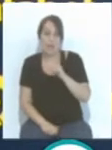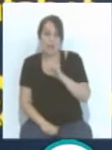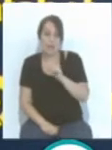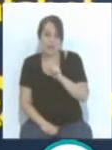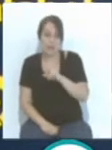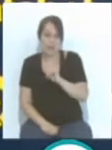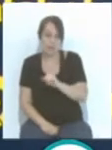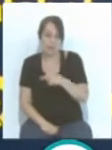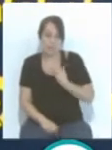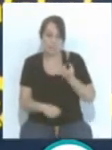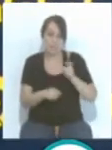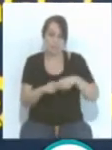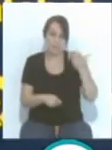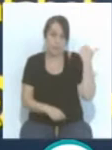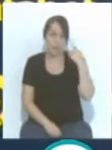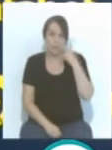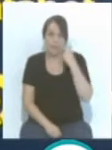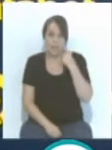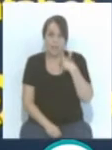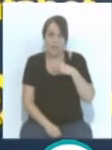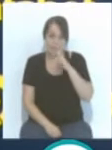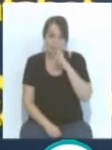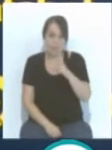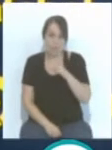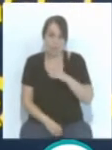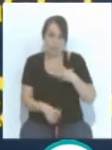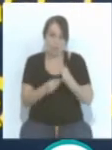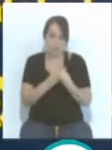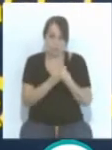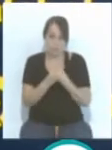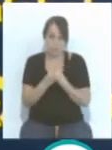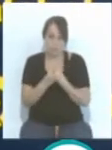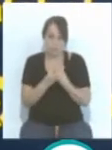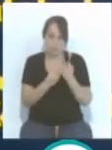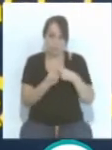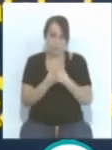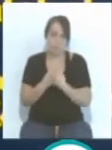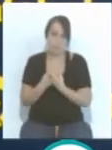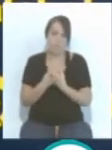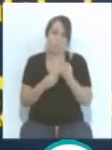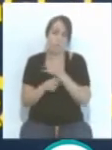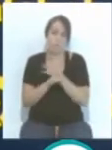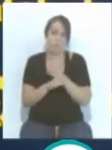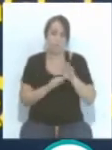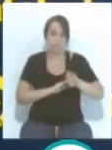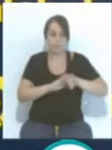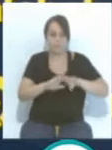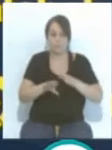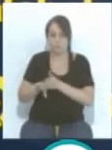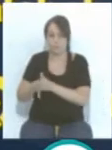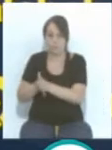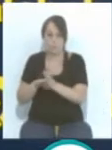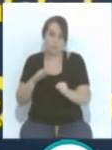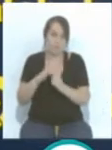a la Almería y que se incorpora con nosotros para las tres próximas temporadas. Un jugador extremo que encaja un poco en el